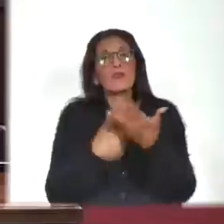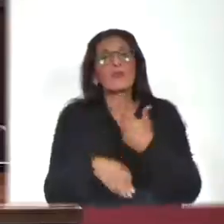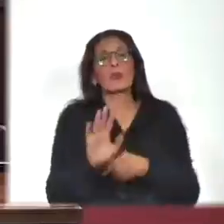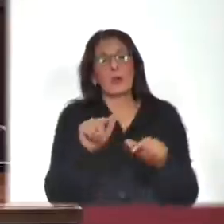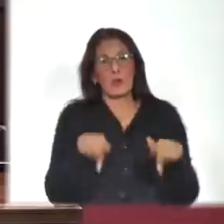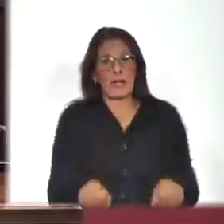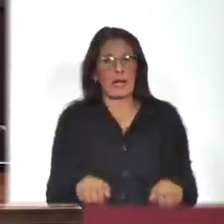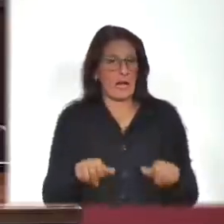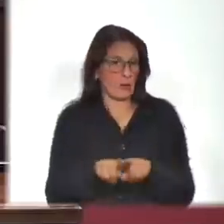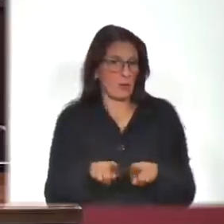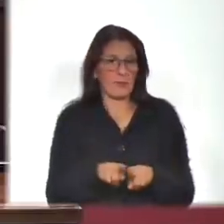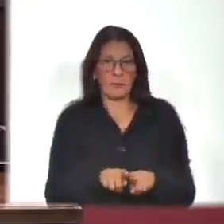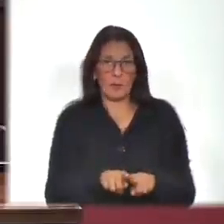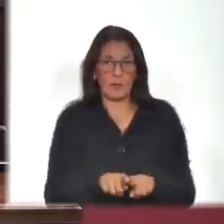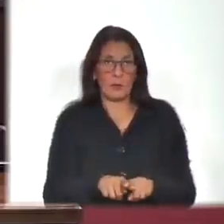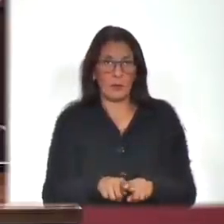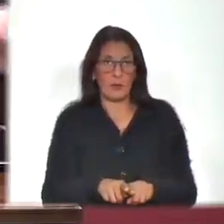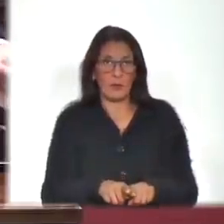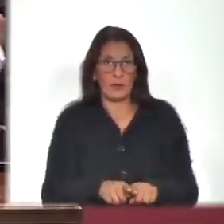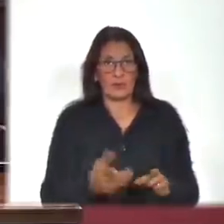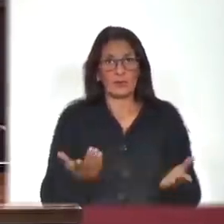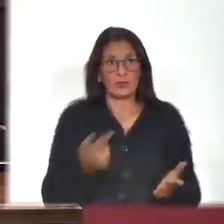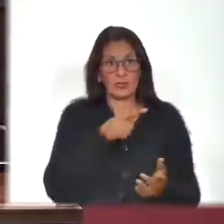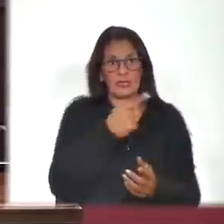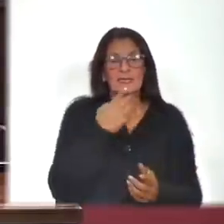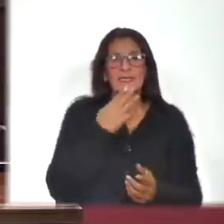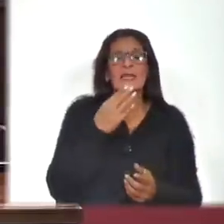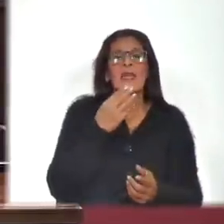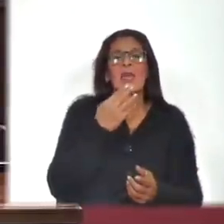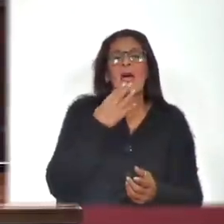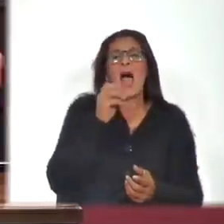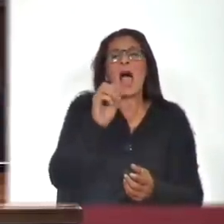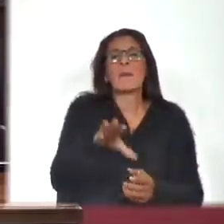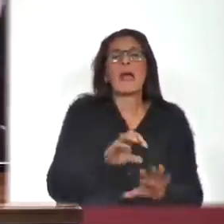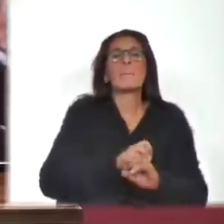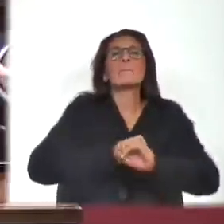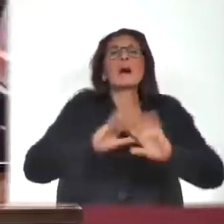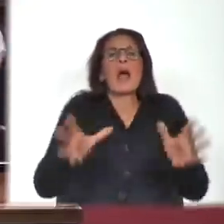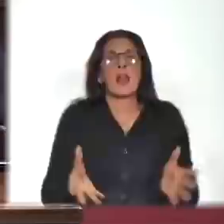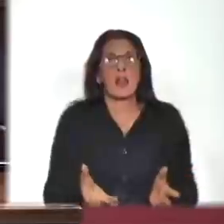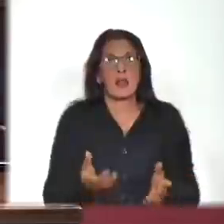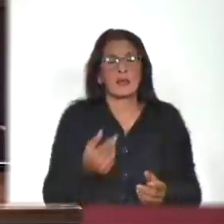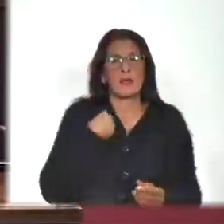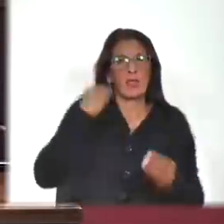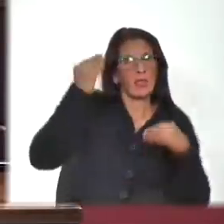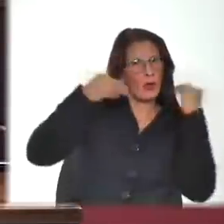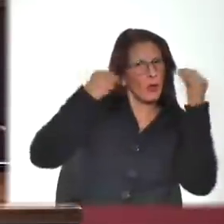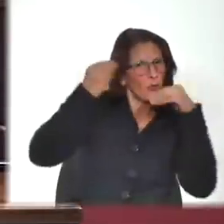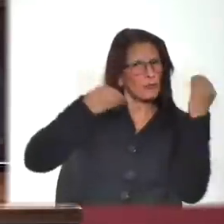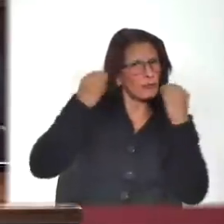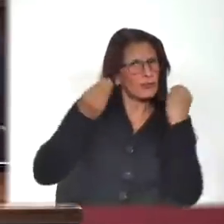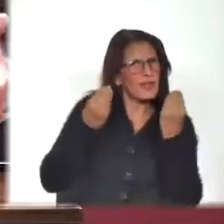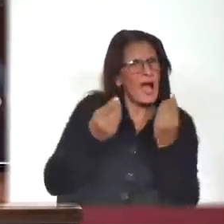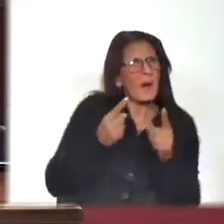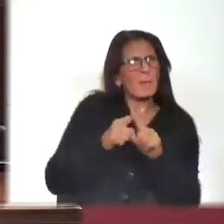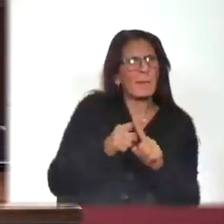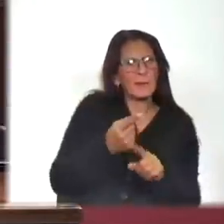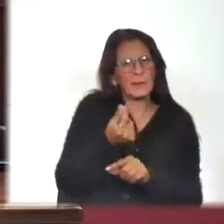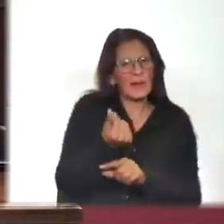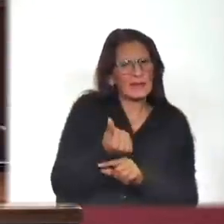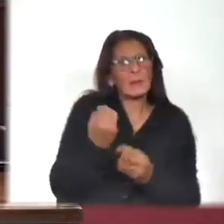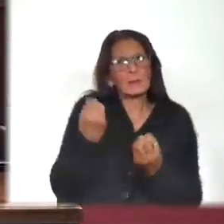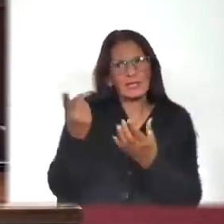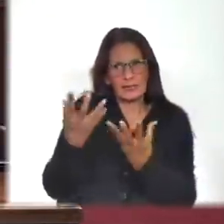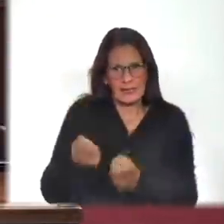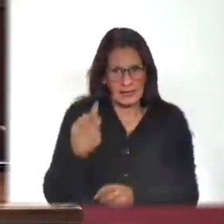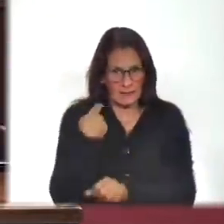pasó. Se juzga mal todo esto por un problema de concepto, se desconfía de que con dinero pretende invertir.